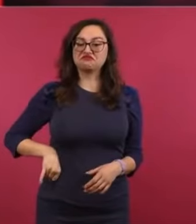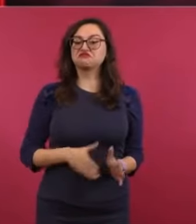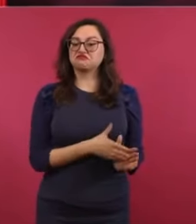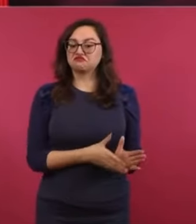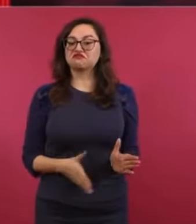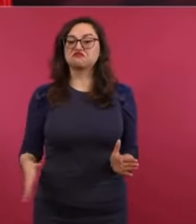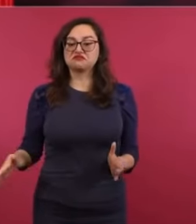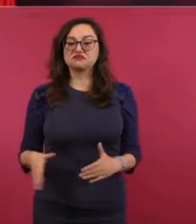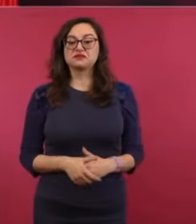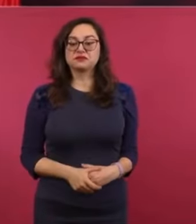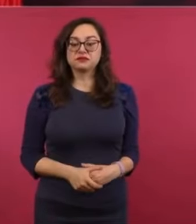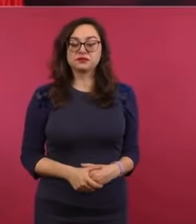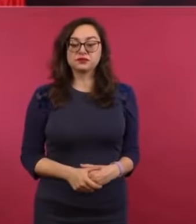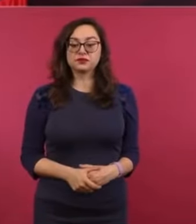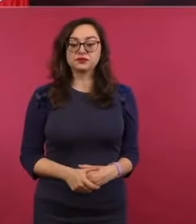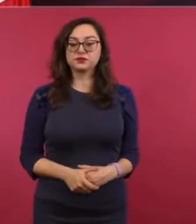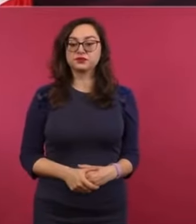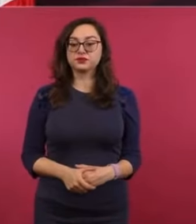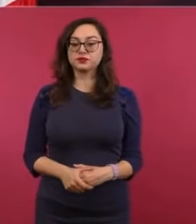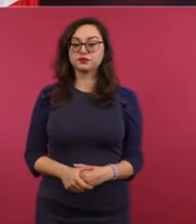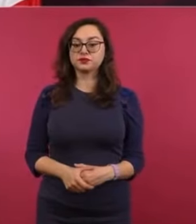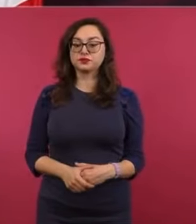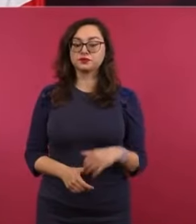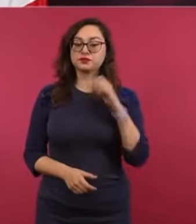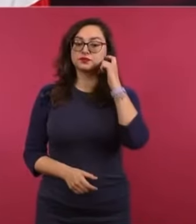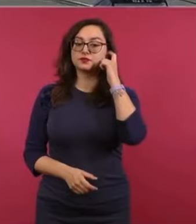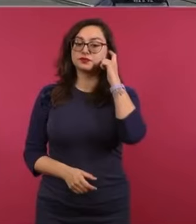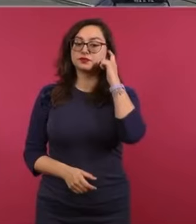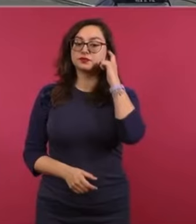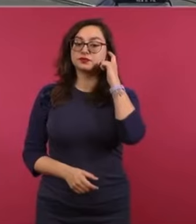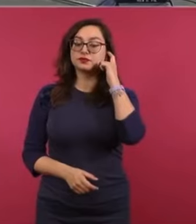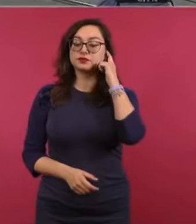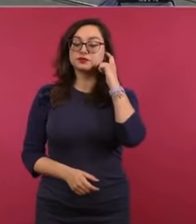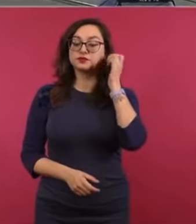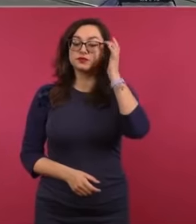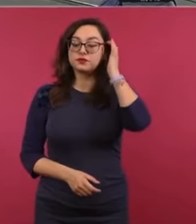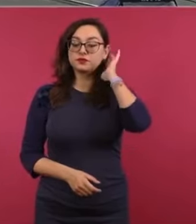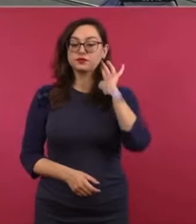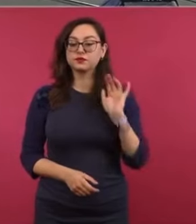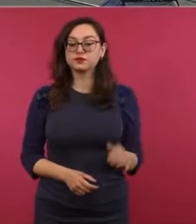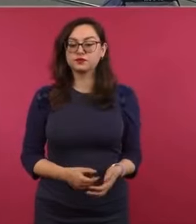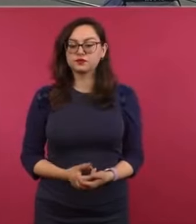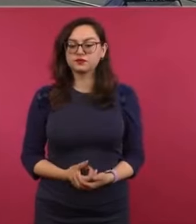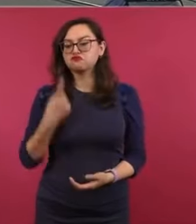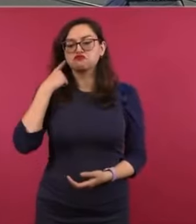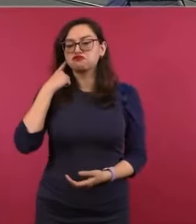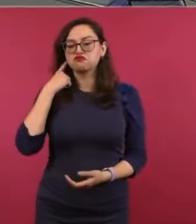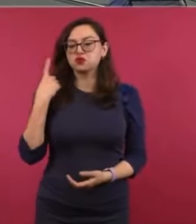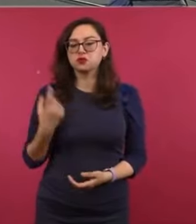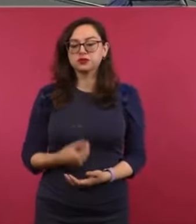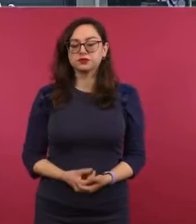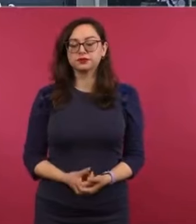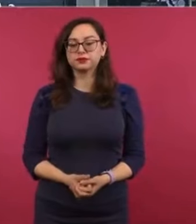Presidente, eso no va a entrar. César Flores había hablado la semana pasada de una llamada hecha a la Guardia Nacional. ¿Eso está confirmado?